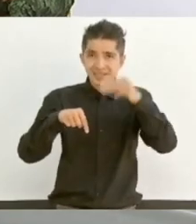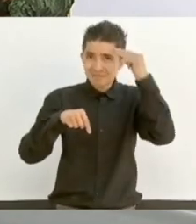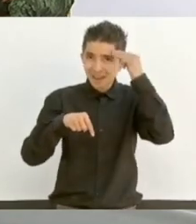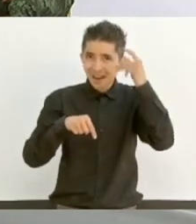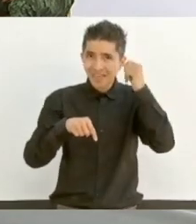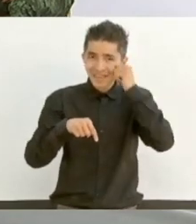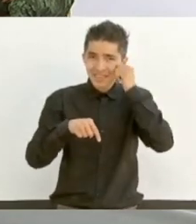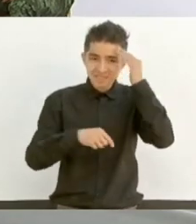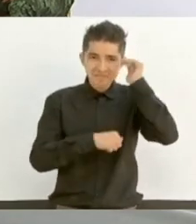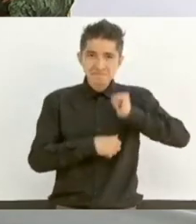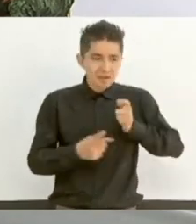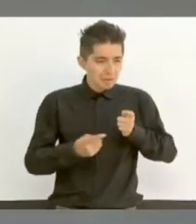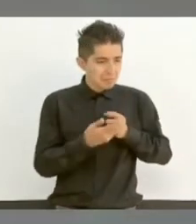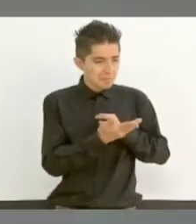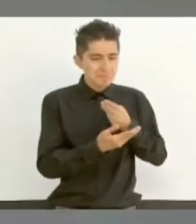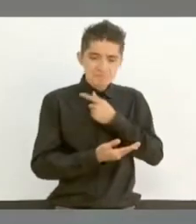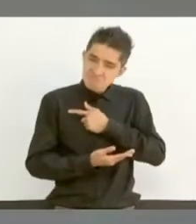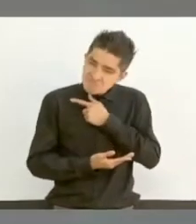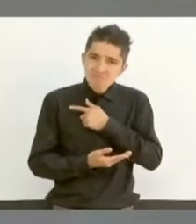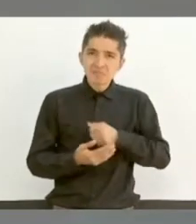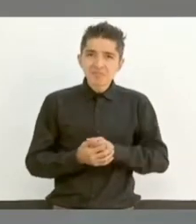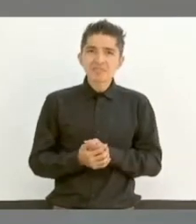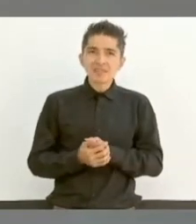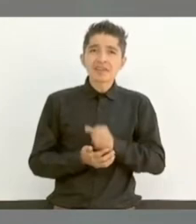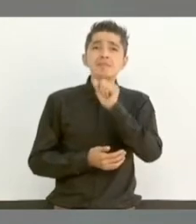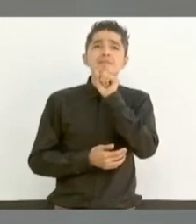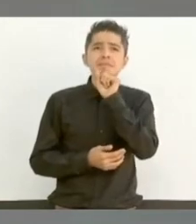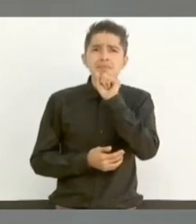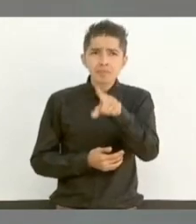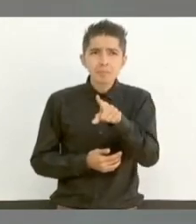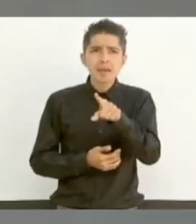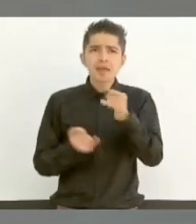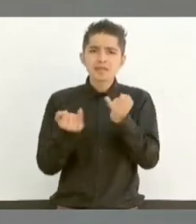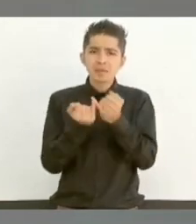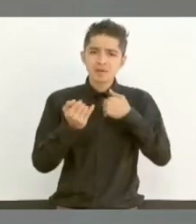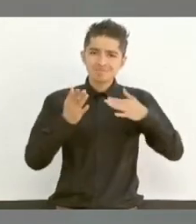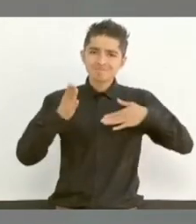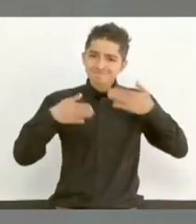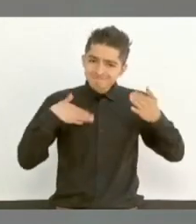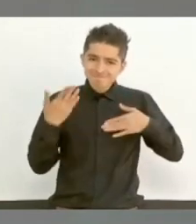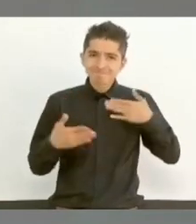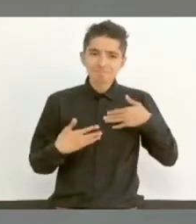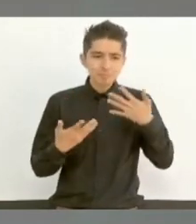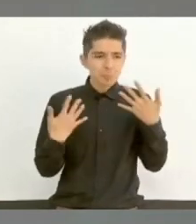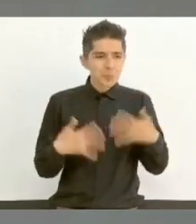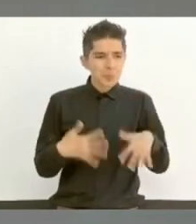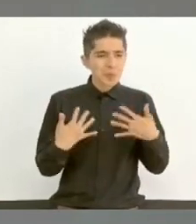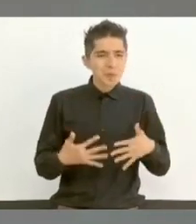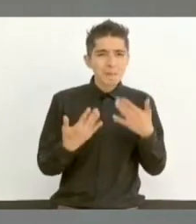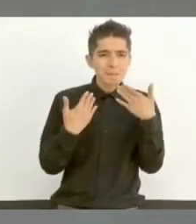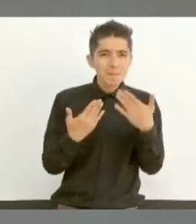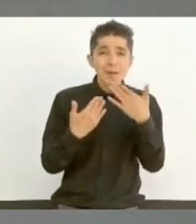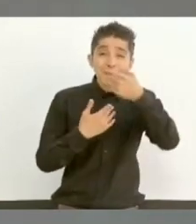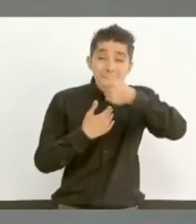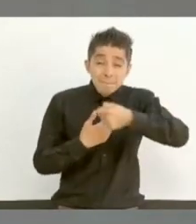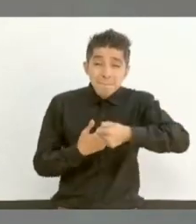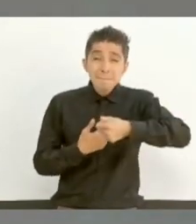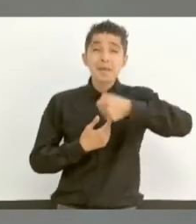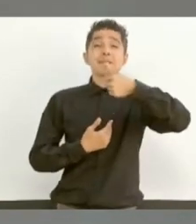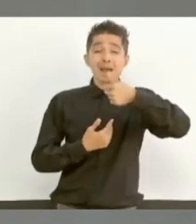Marabatío, como también celebro el que por primera vez en la historia